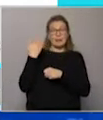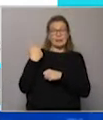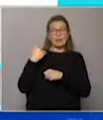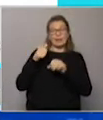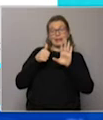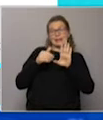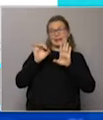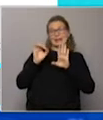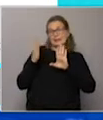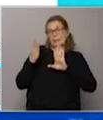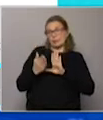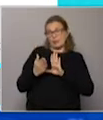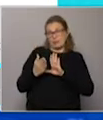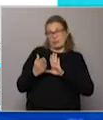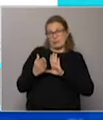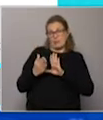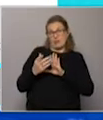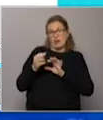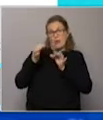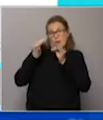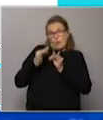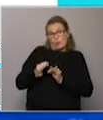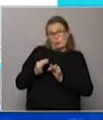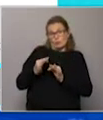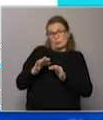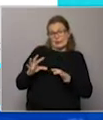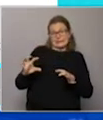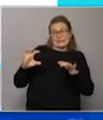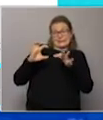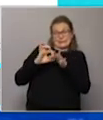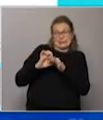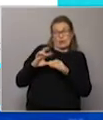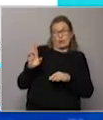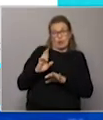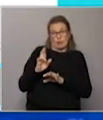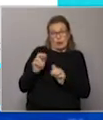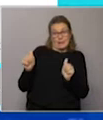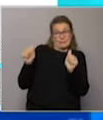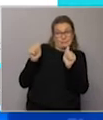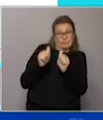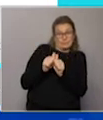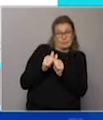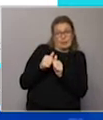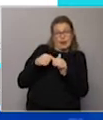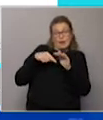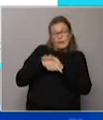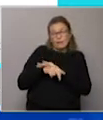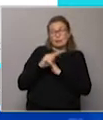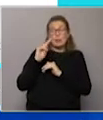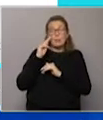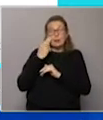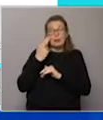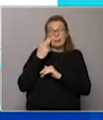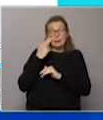60% interanual, que justamente estaban también atadas a lo que estaba pasando con el dólar. Entonces, en el fondo el problema que tiene